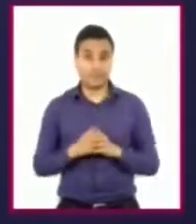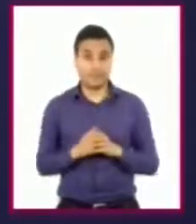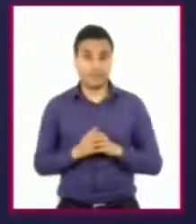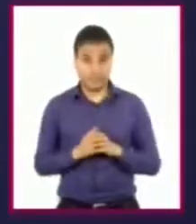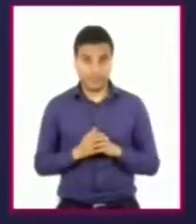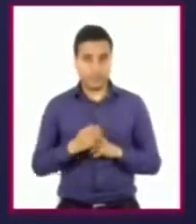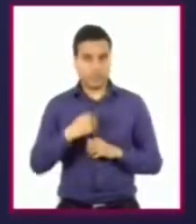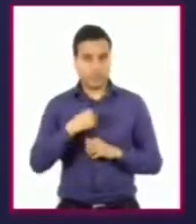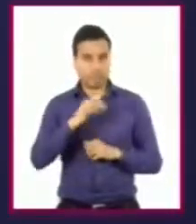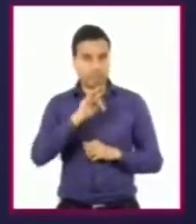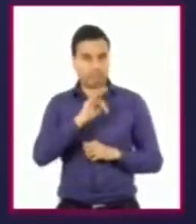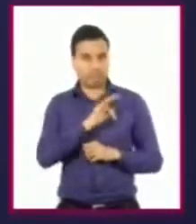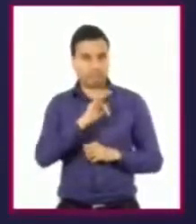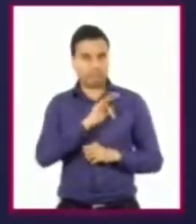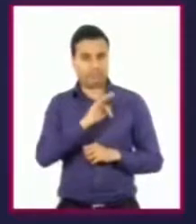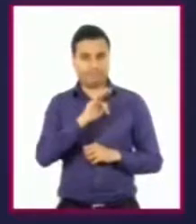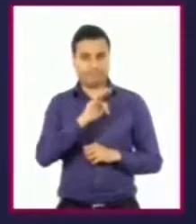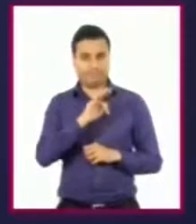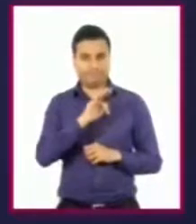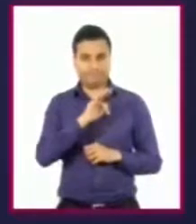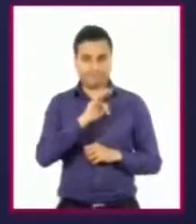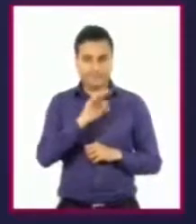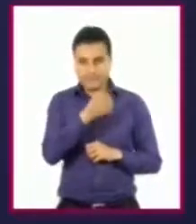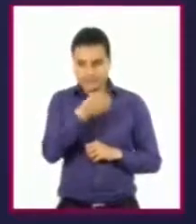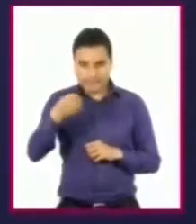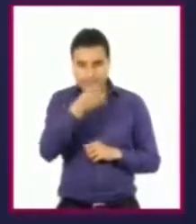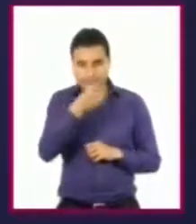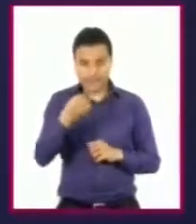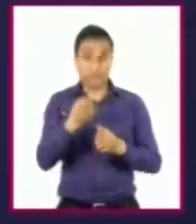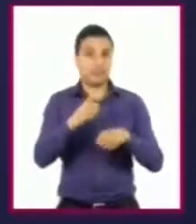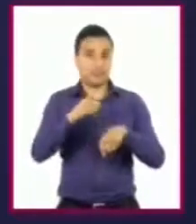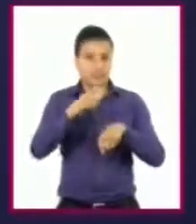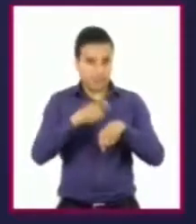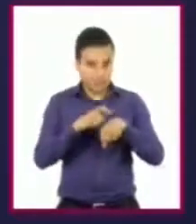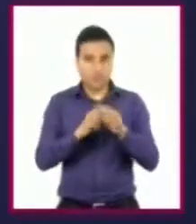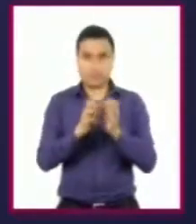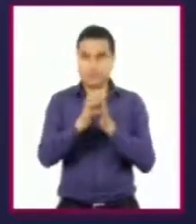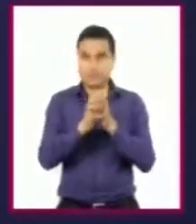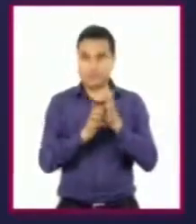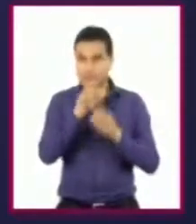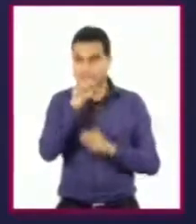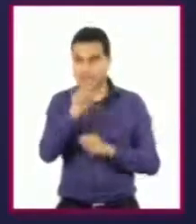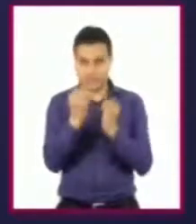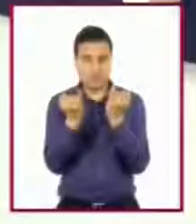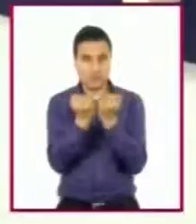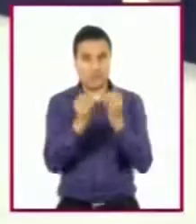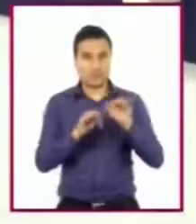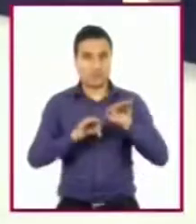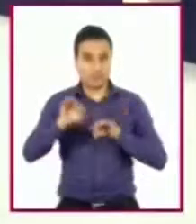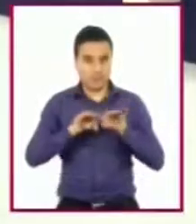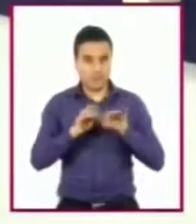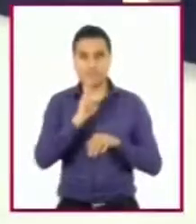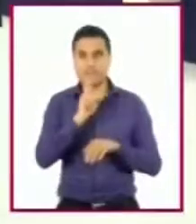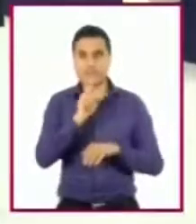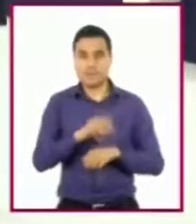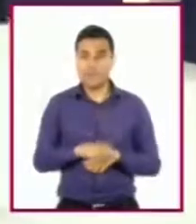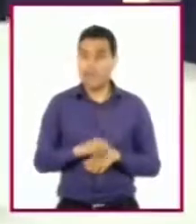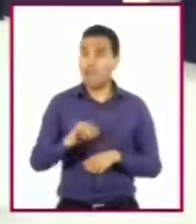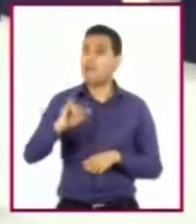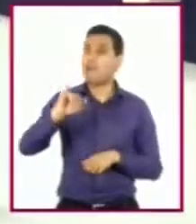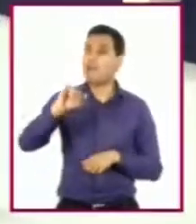capacidad nos ayuda a aprovechar mejor el tiempo y ser más productivos. Tienes razón.